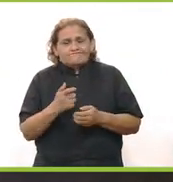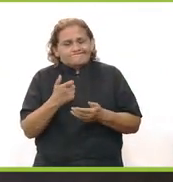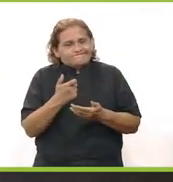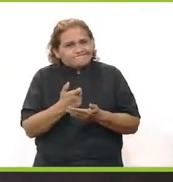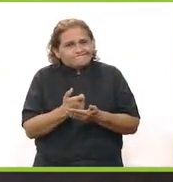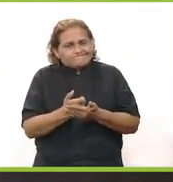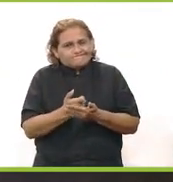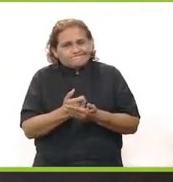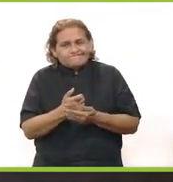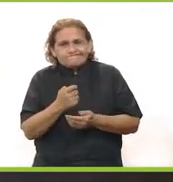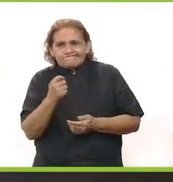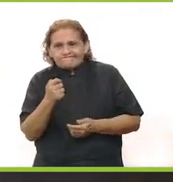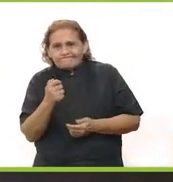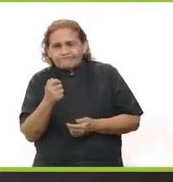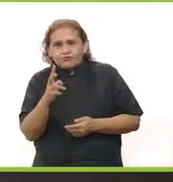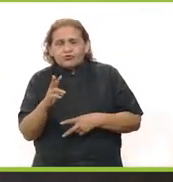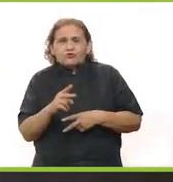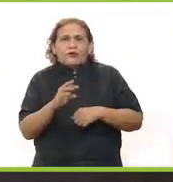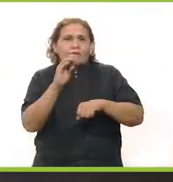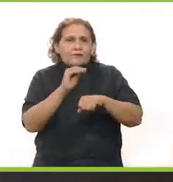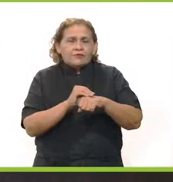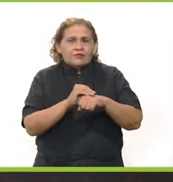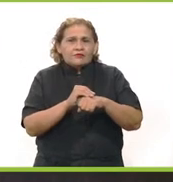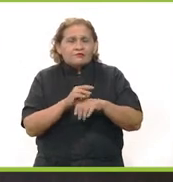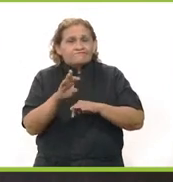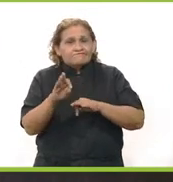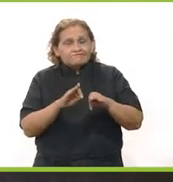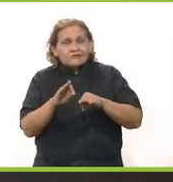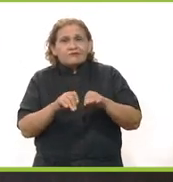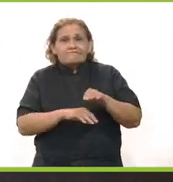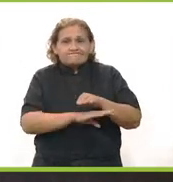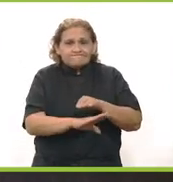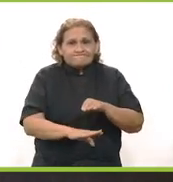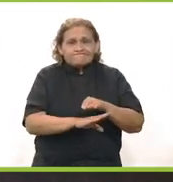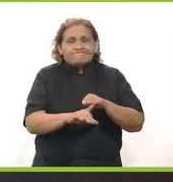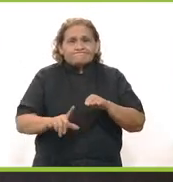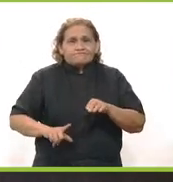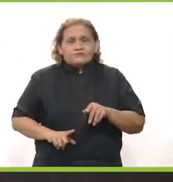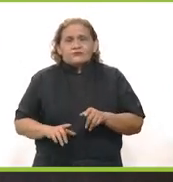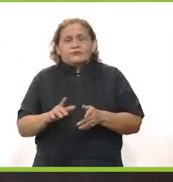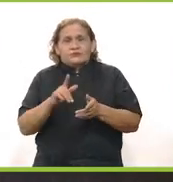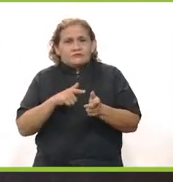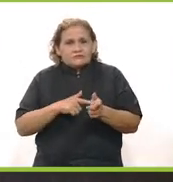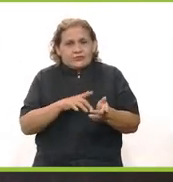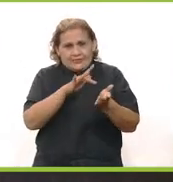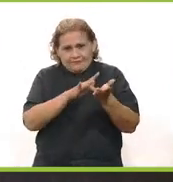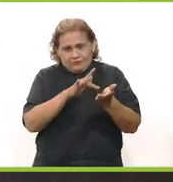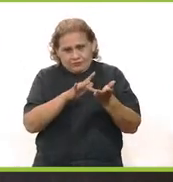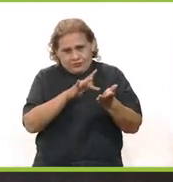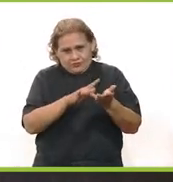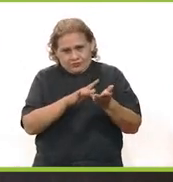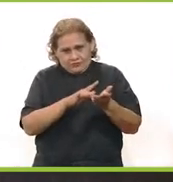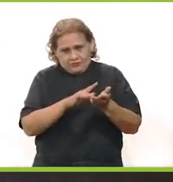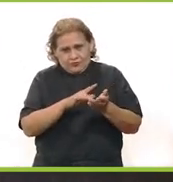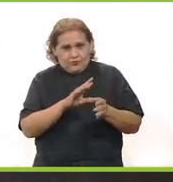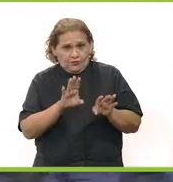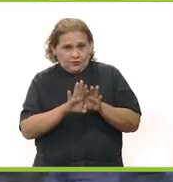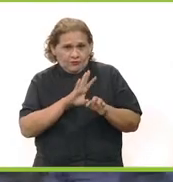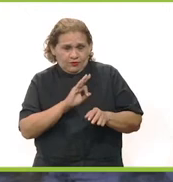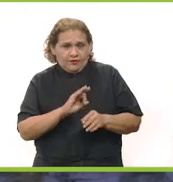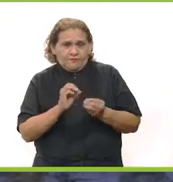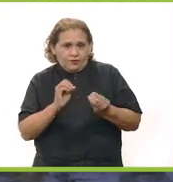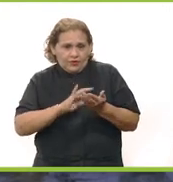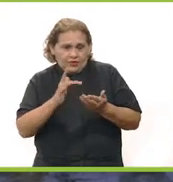sentido, un presupuesto austero, un presupuesto que nos va a permitir operando lo básico en el gobierno y seguir apoyando también a los yucatecos.